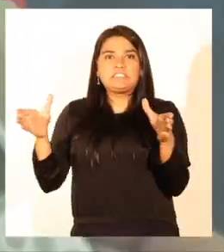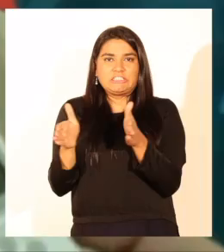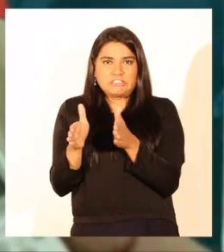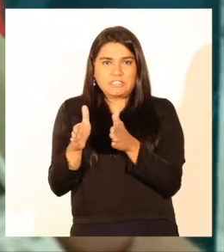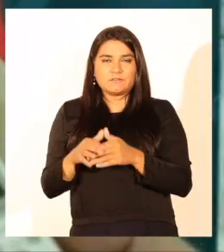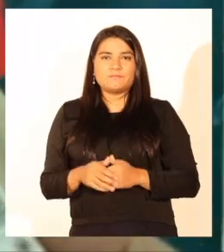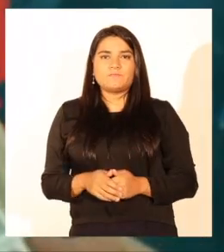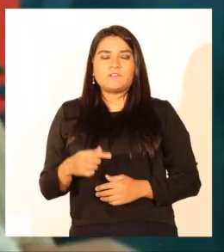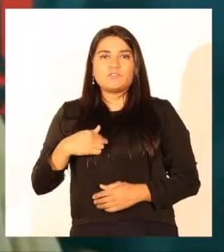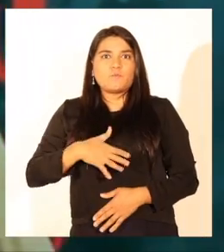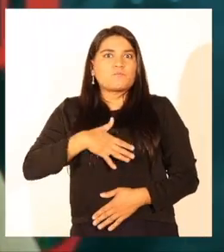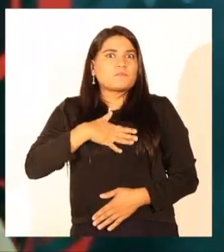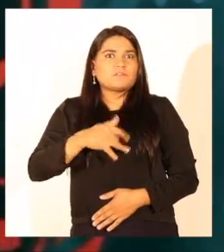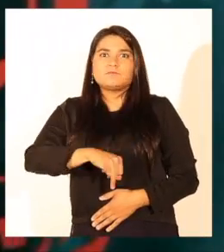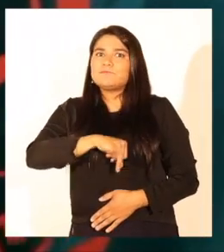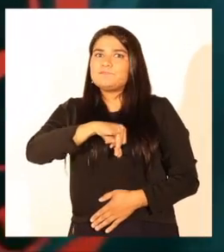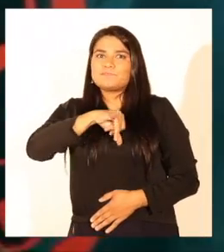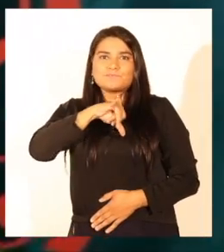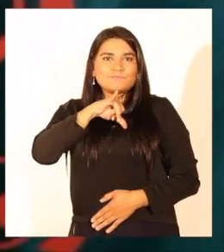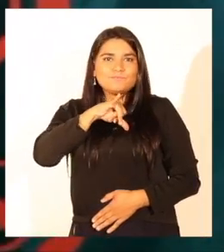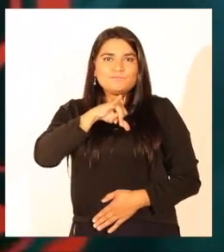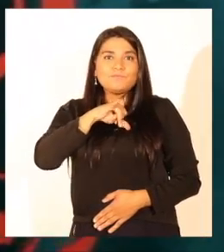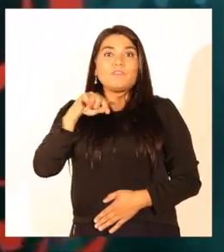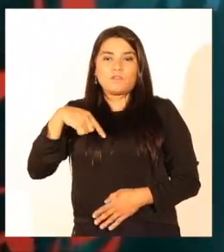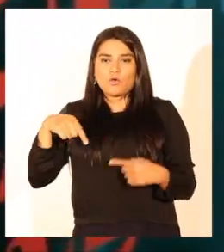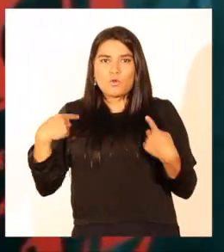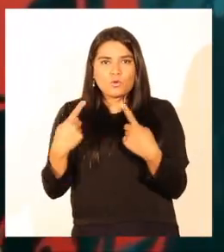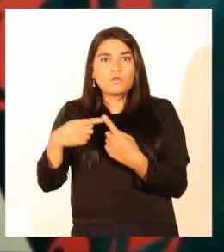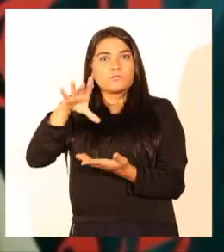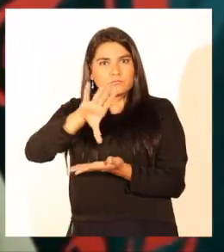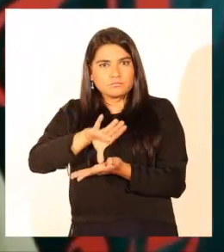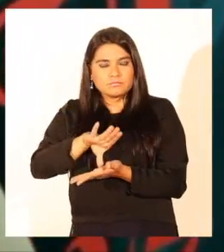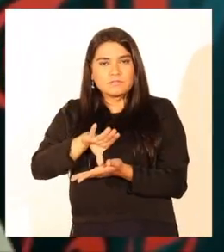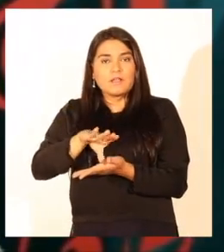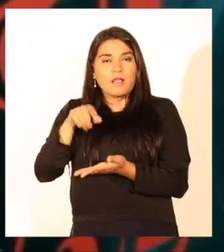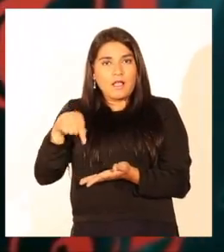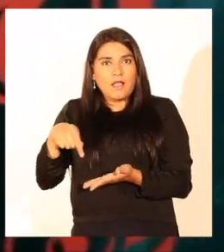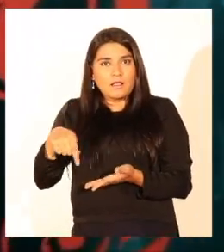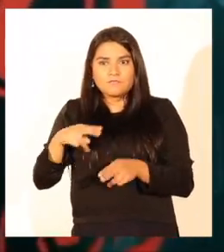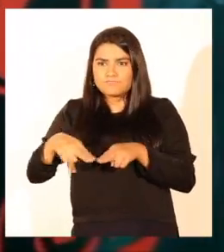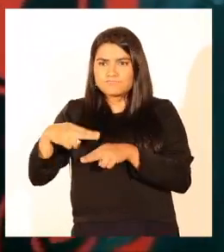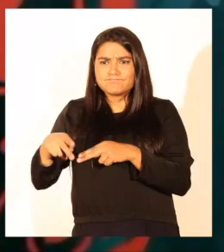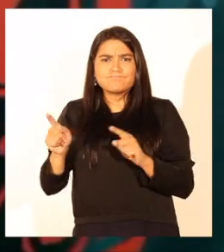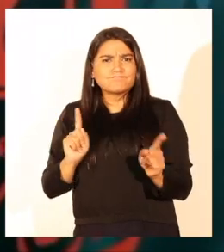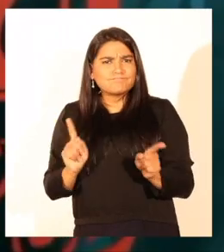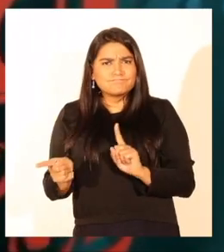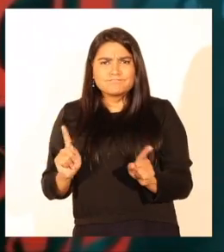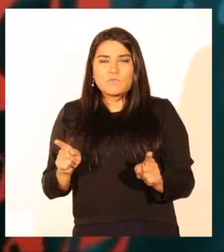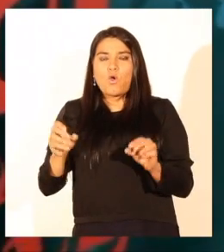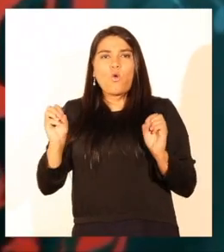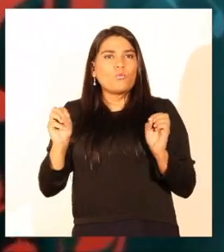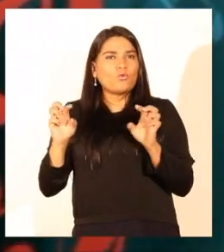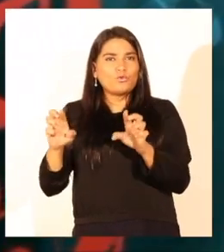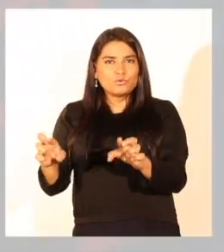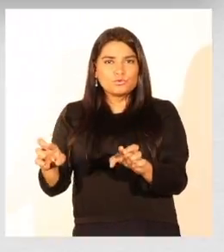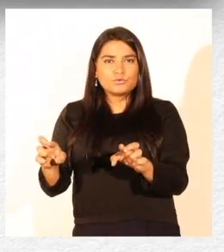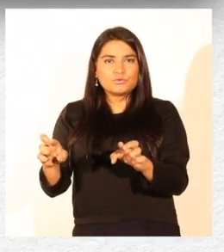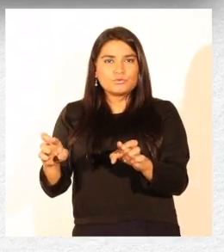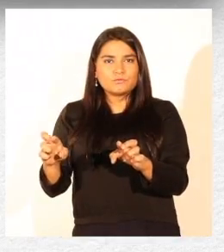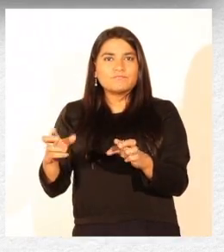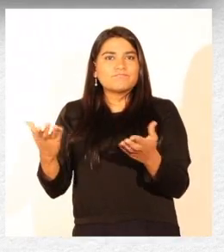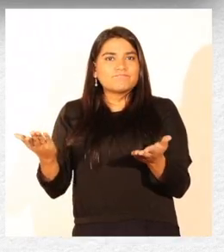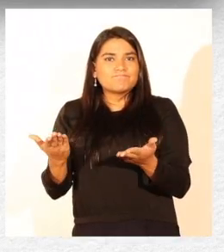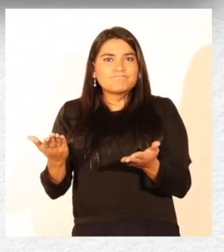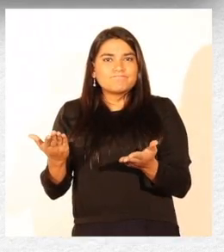Me siento primero orgullosa de que en nuestro país estén gestando las oportunidades de